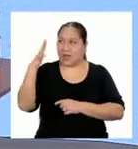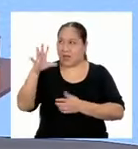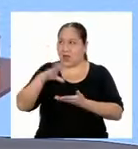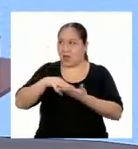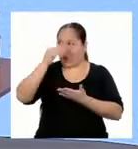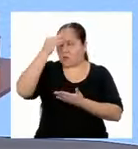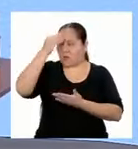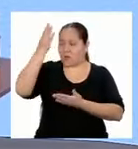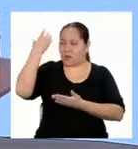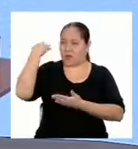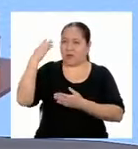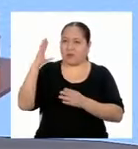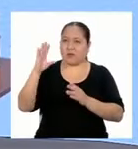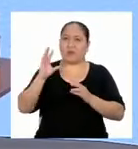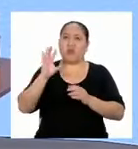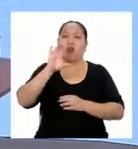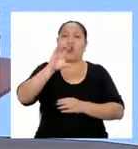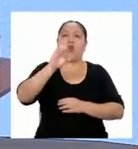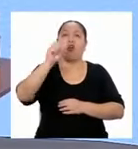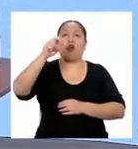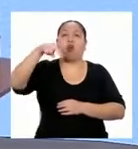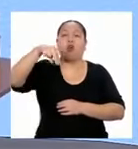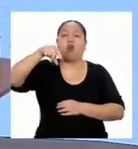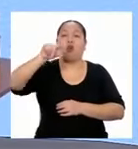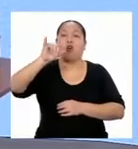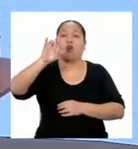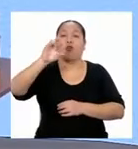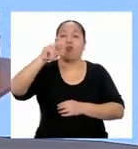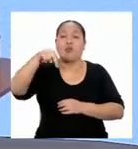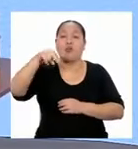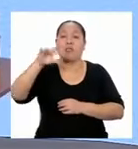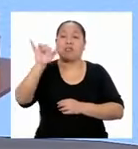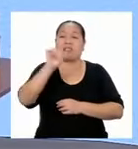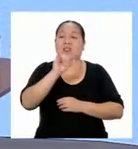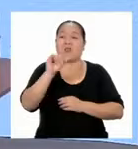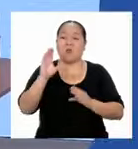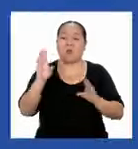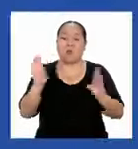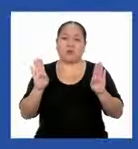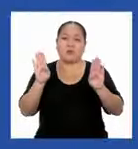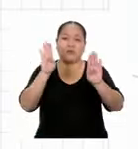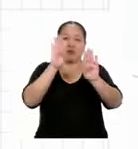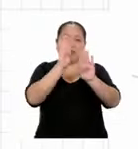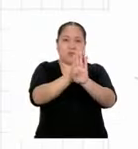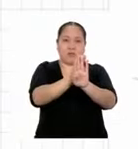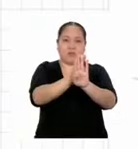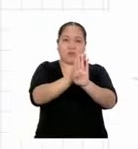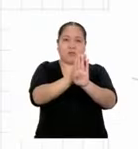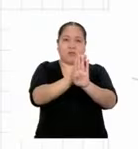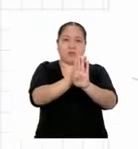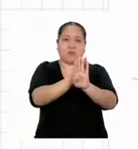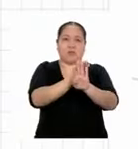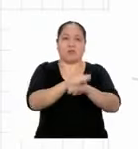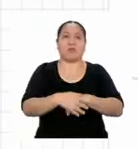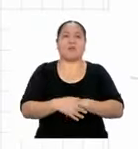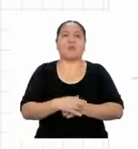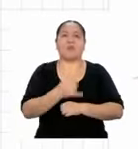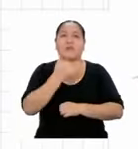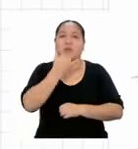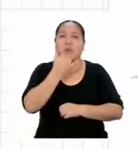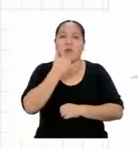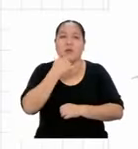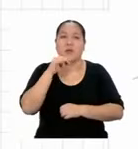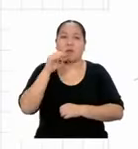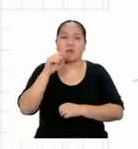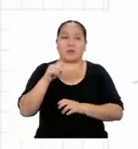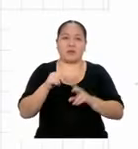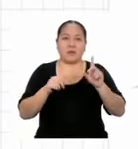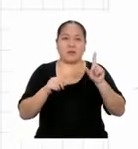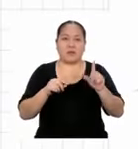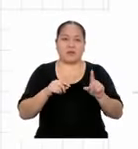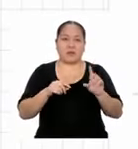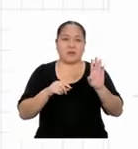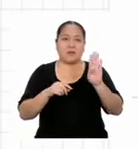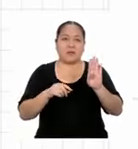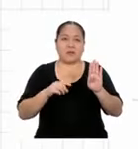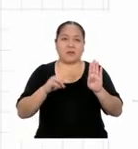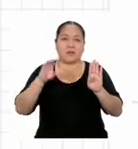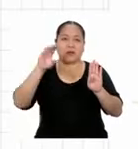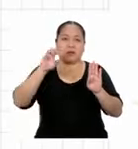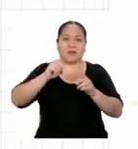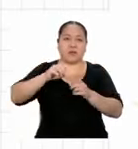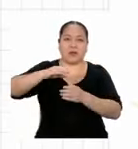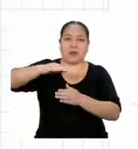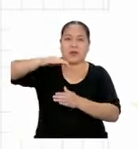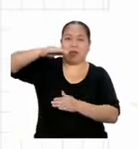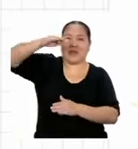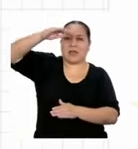poco. Son congruentes porque tienen el mismo tamaño y forma. ¿Y qué pasaría si cogemos el triángulo de la derecha y lo